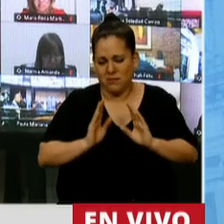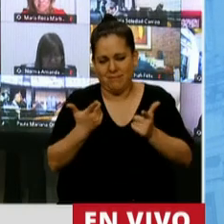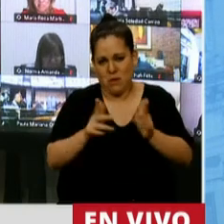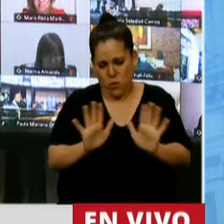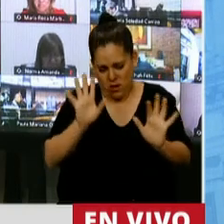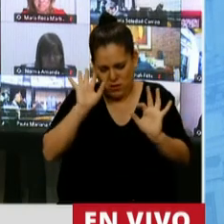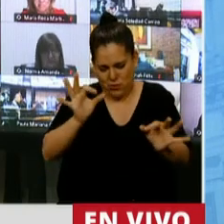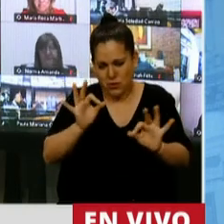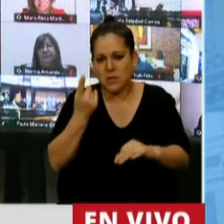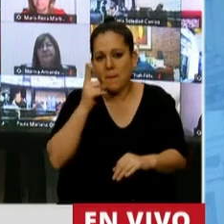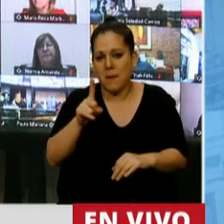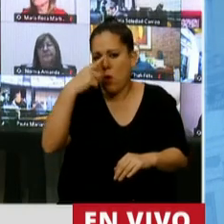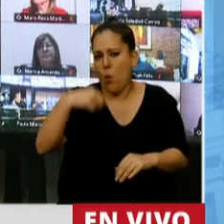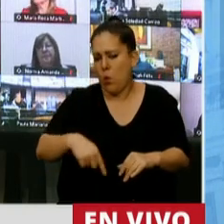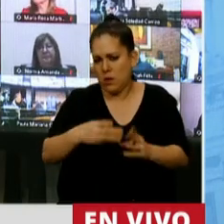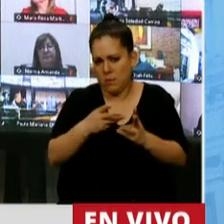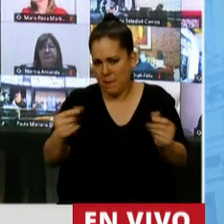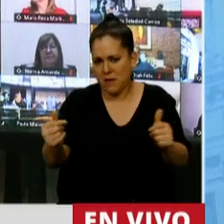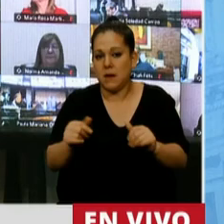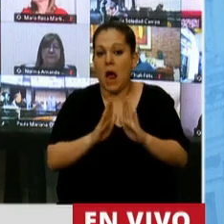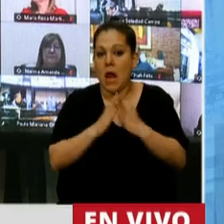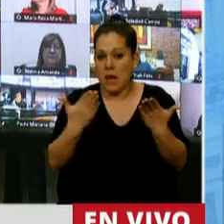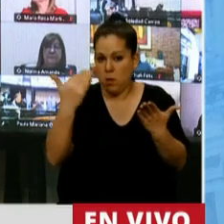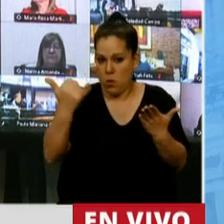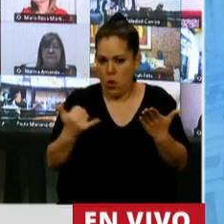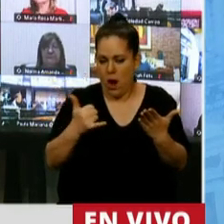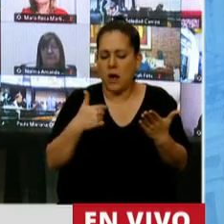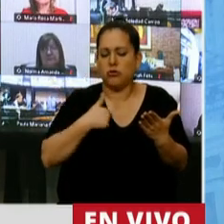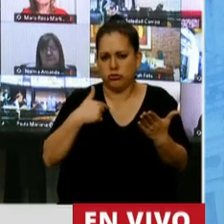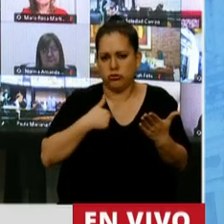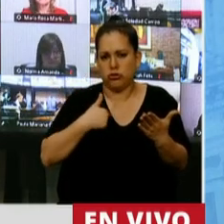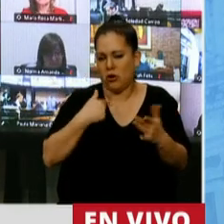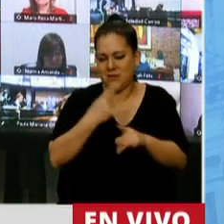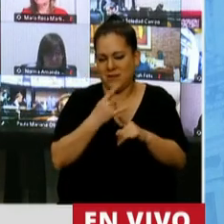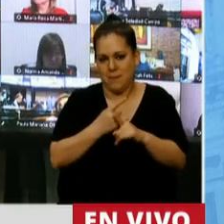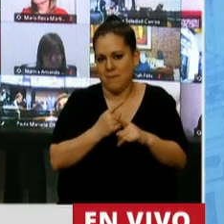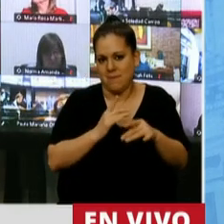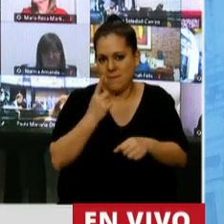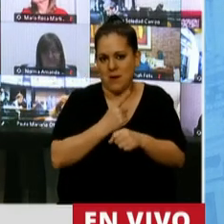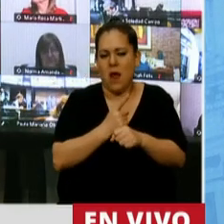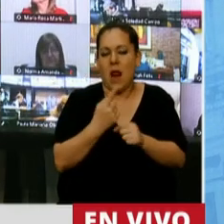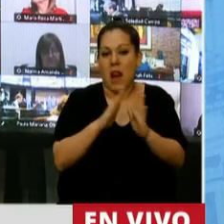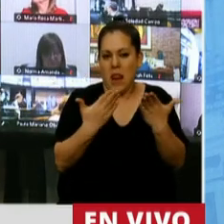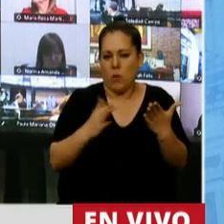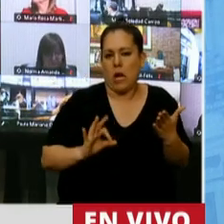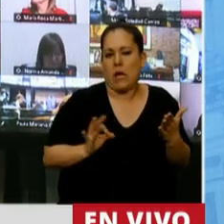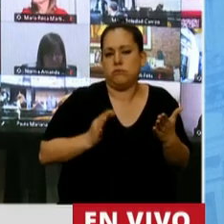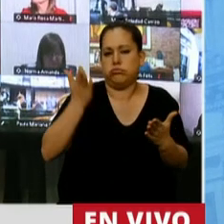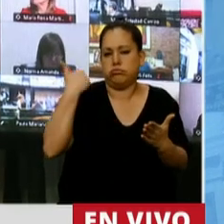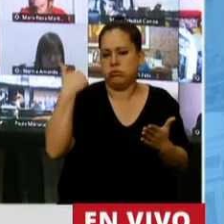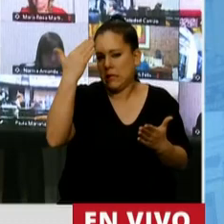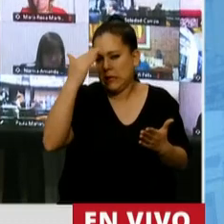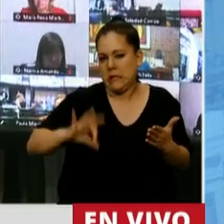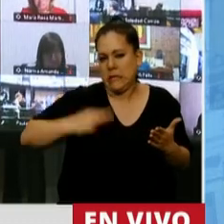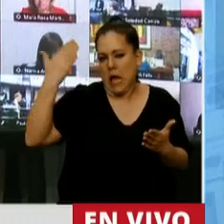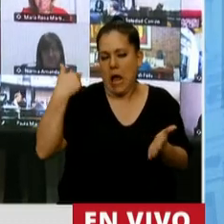terminar, hay un libro que lo tengo de cabecera. Se ha escrito hace como 15 años. Yo sé que a muchos no les va a gustar